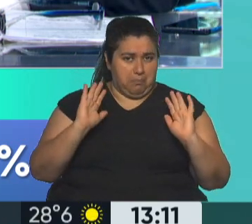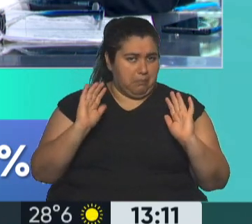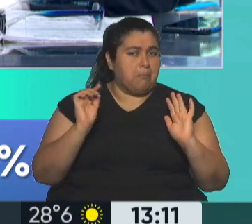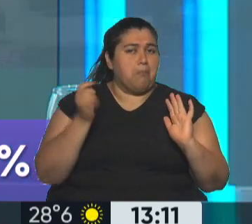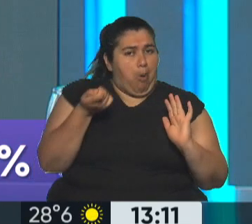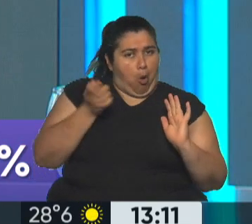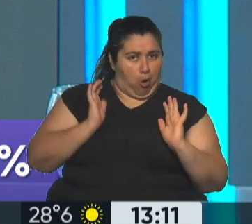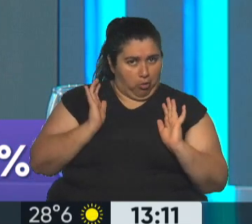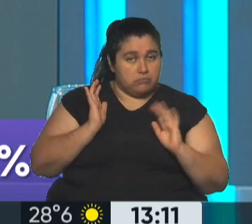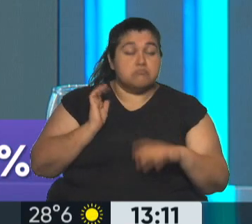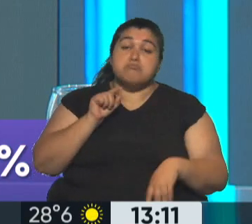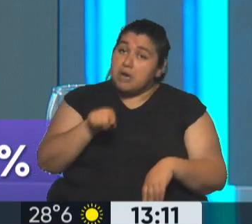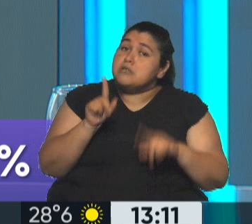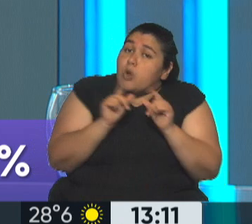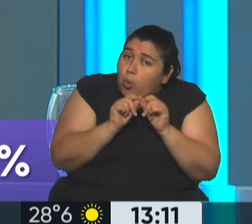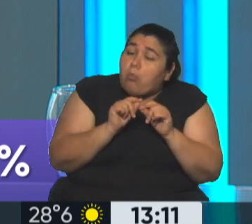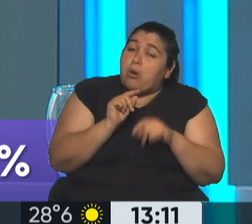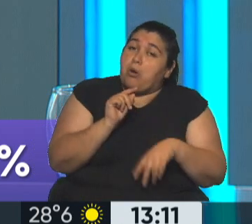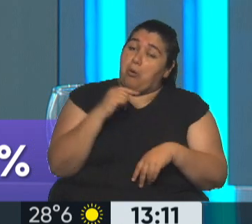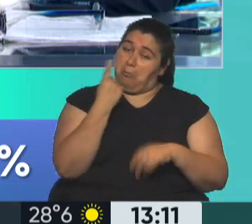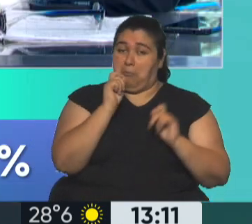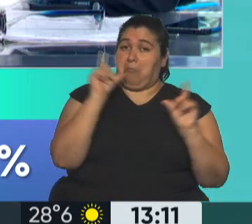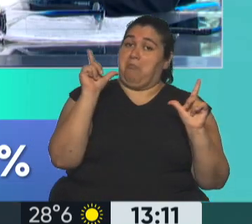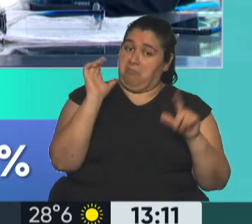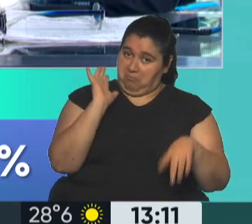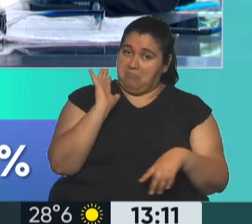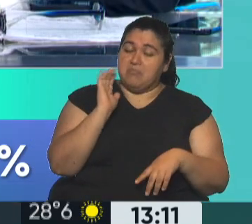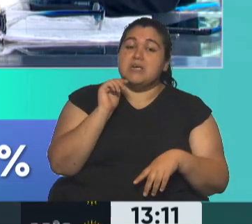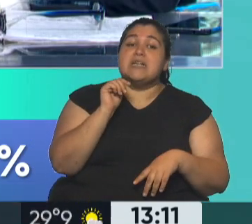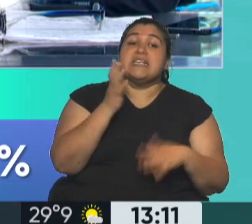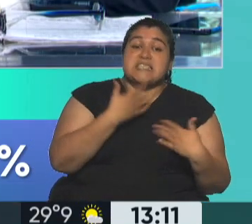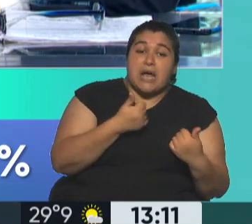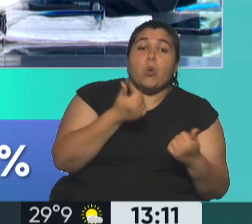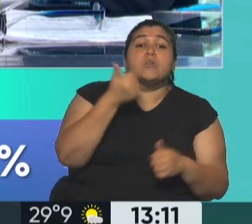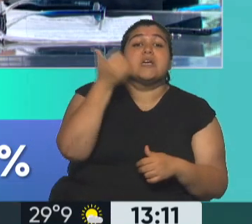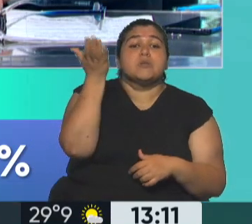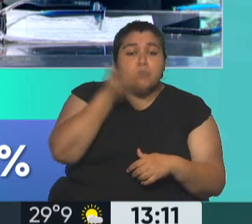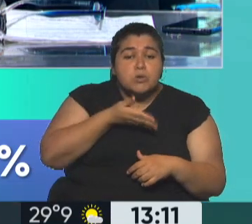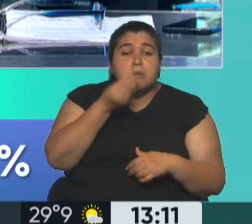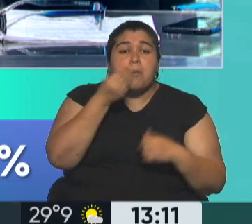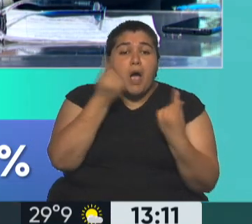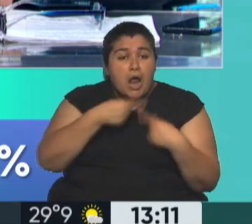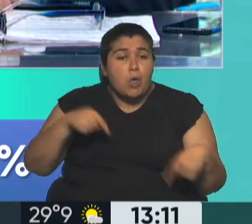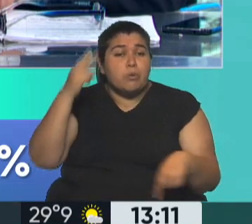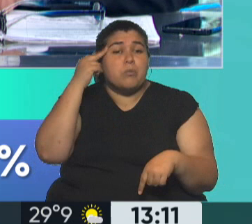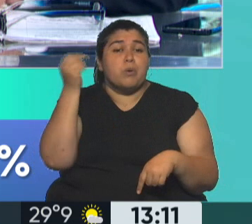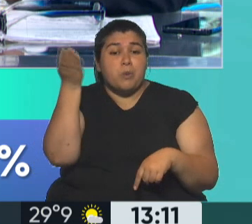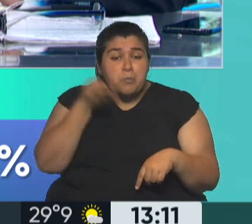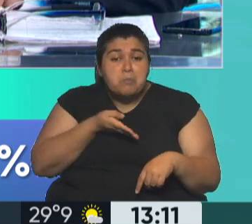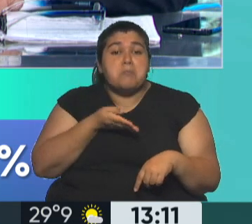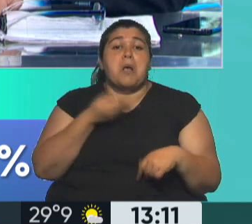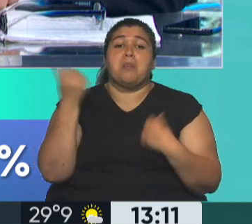es un buen dato. Y es llamativo, ¿no? Transporte 5,3%, salud 6%, alimentos y bebidas 9%.